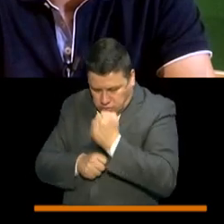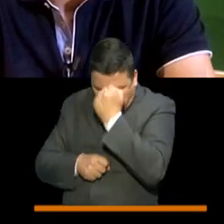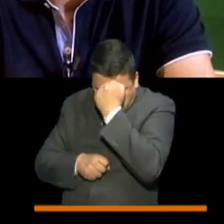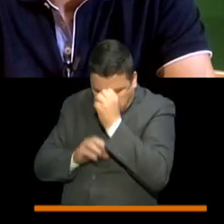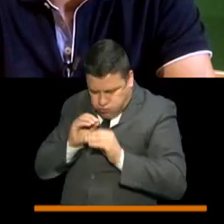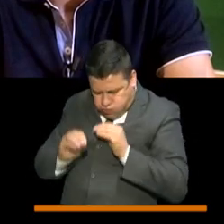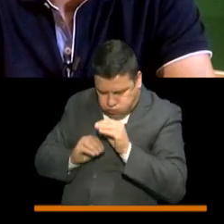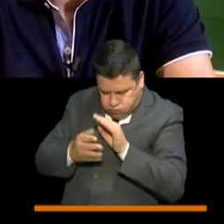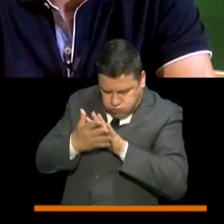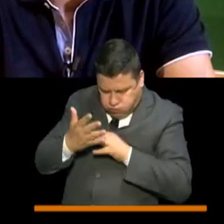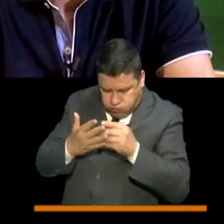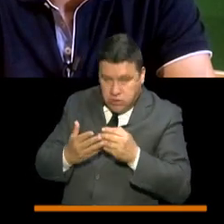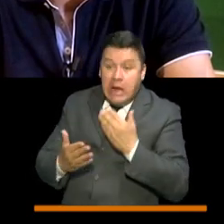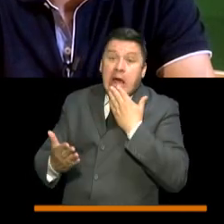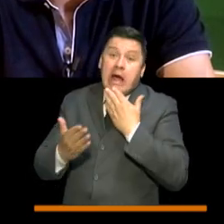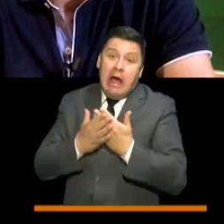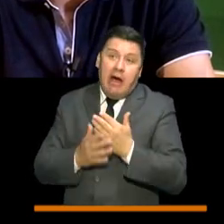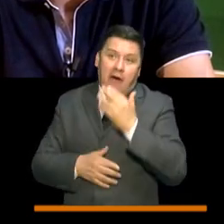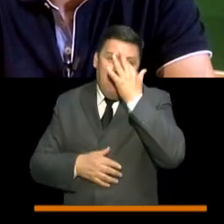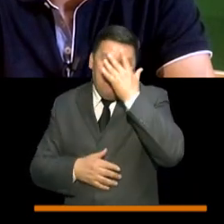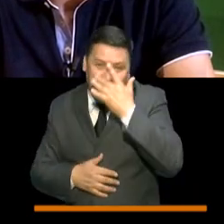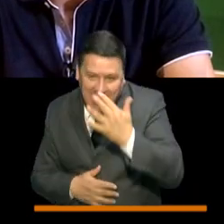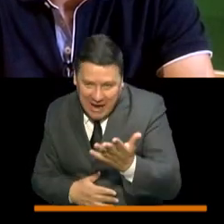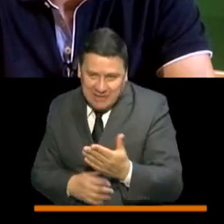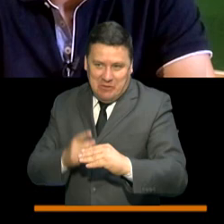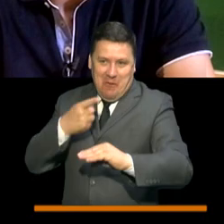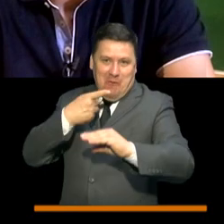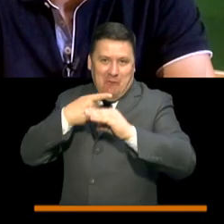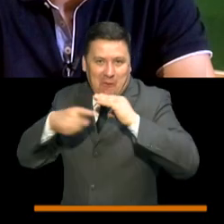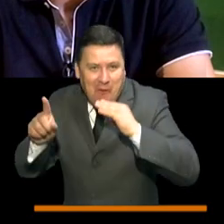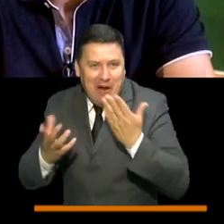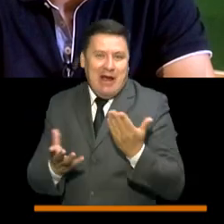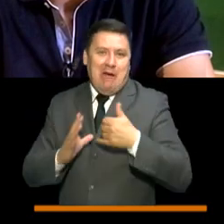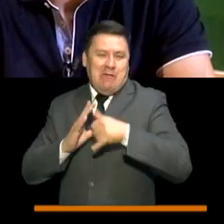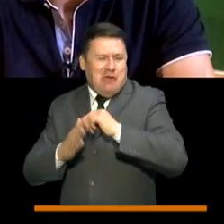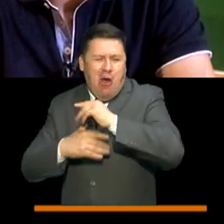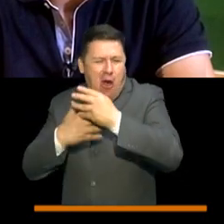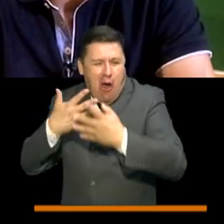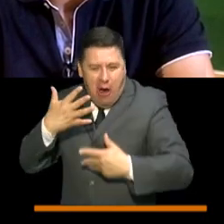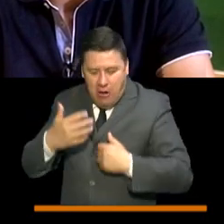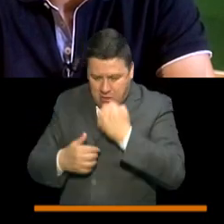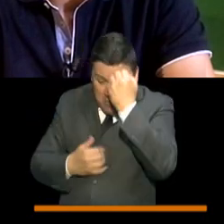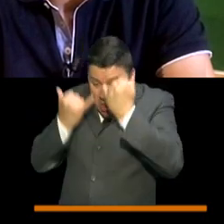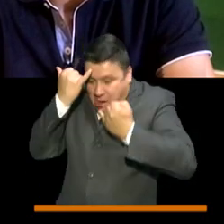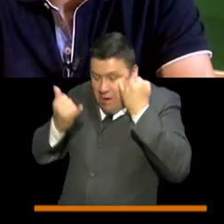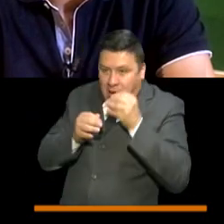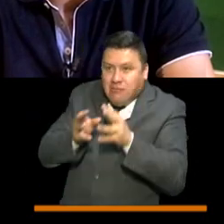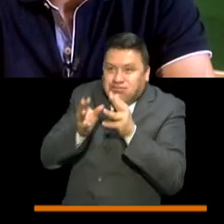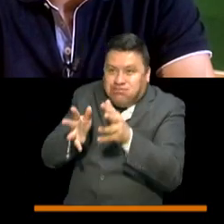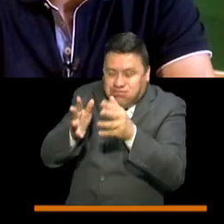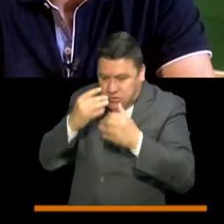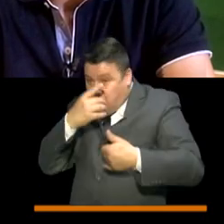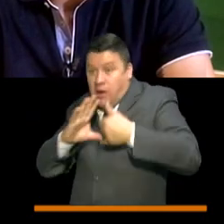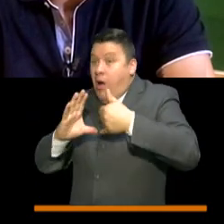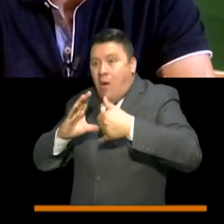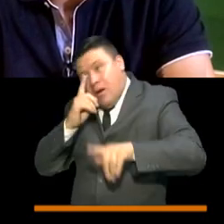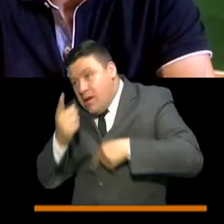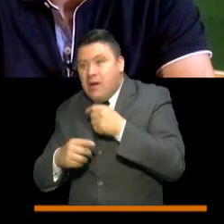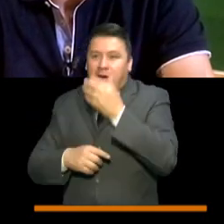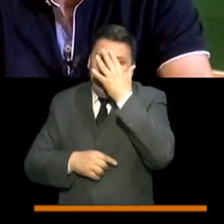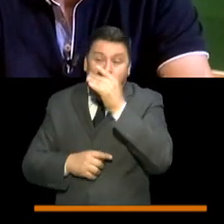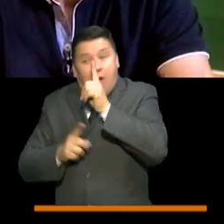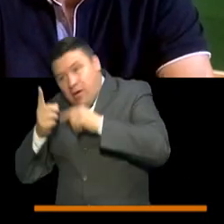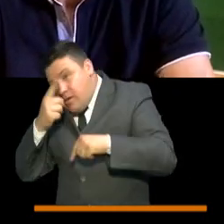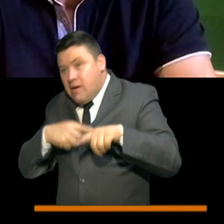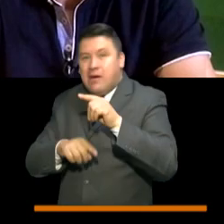gracias a las herramientas como el Facebook, el correo electrónico, han enviado, pues, todo el componente pedagógico. Por supuesto, nosotros